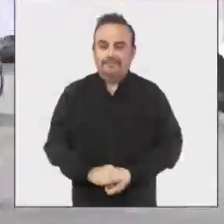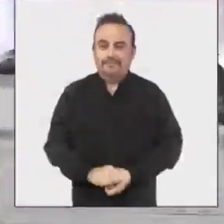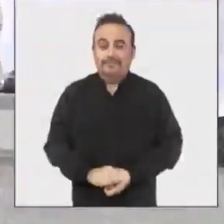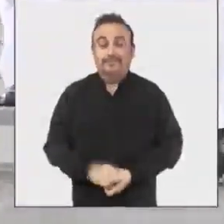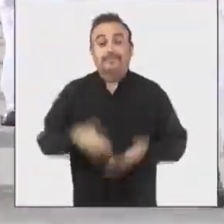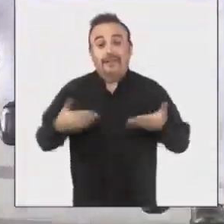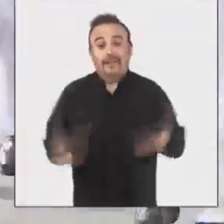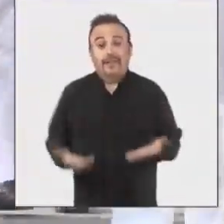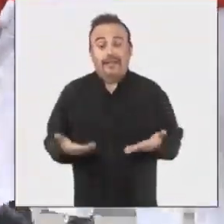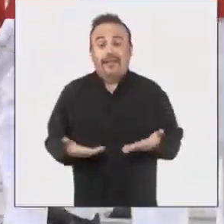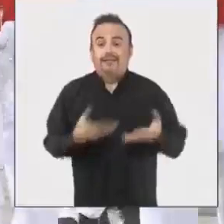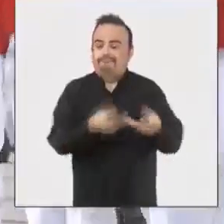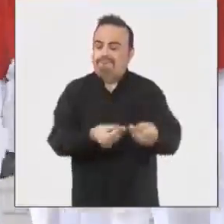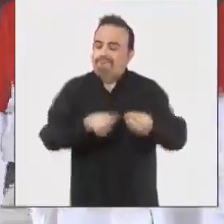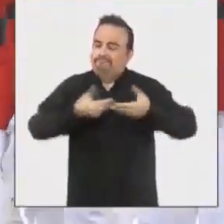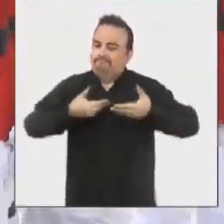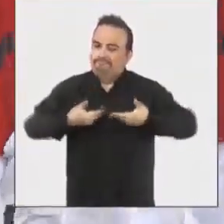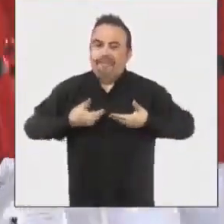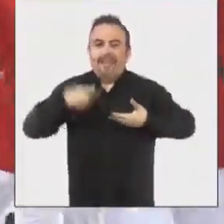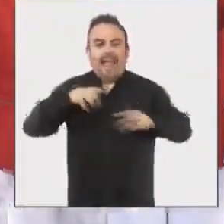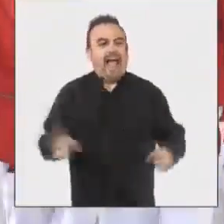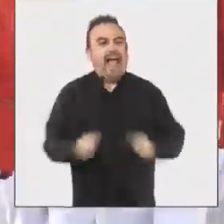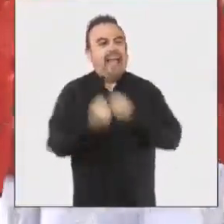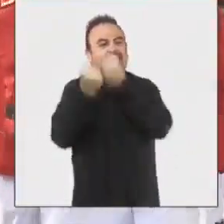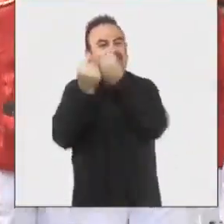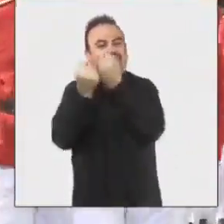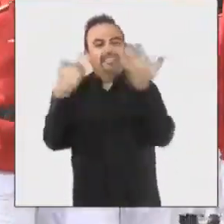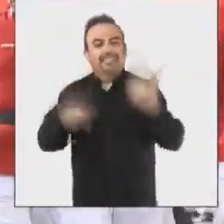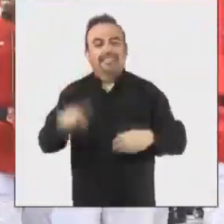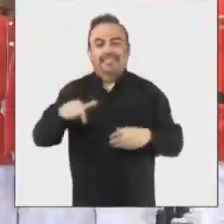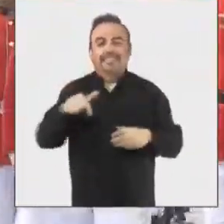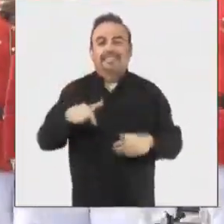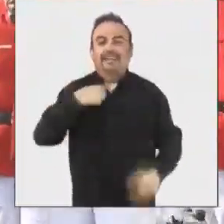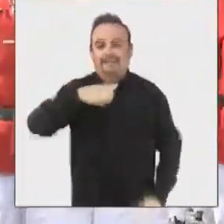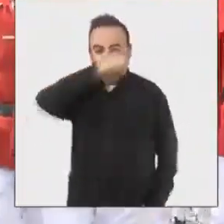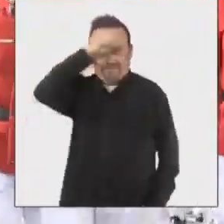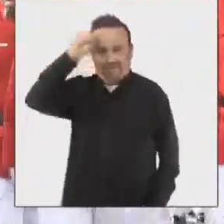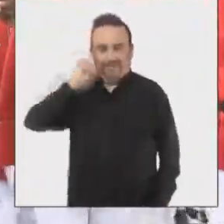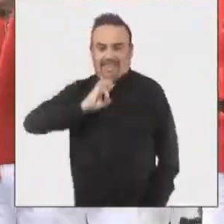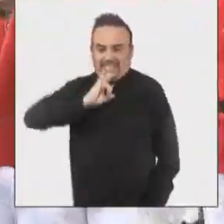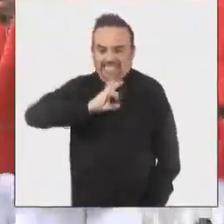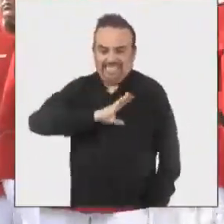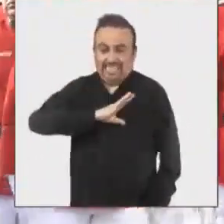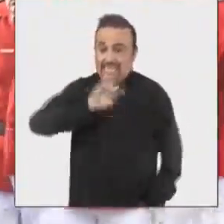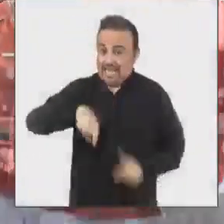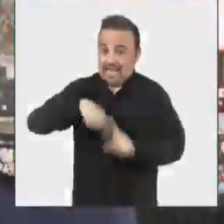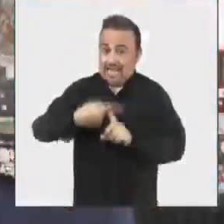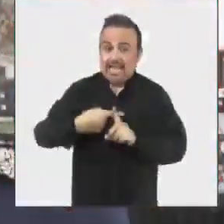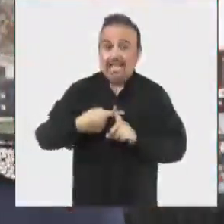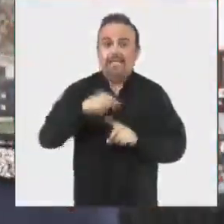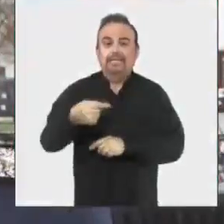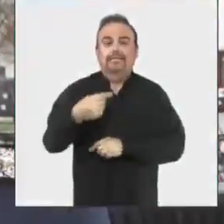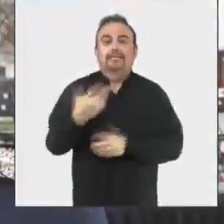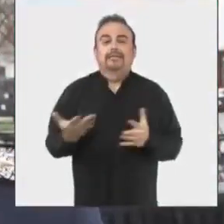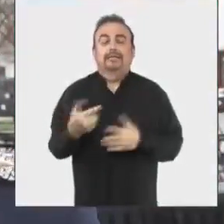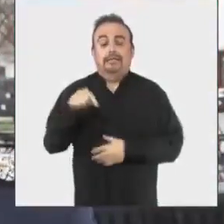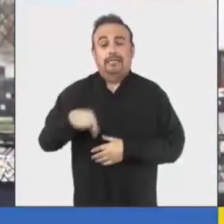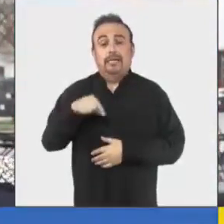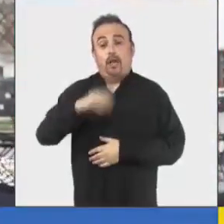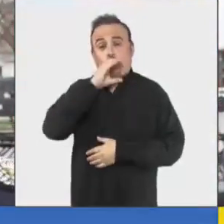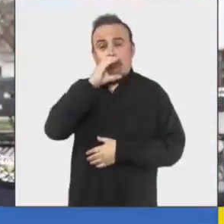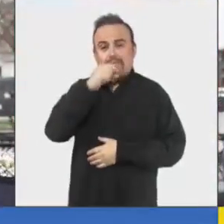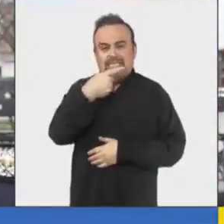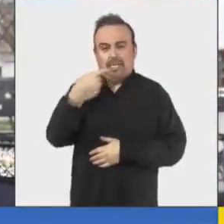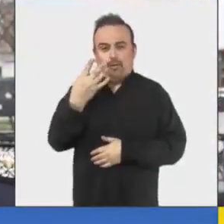Y recibimos este aniversario de bomberos de Chile, que además coincide con 140 años del Cuerpo de Bomberos de